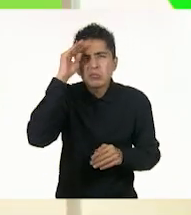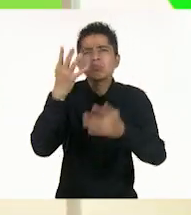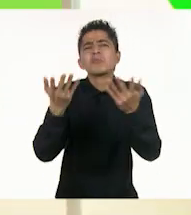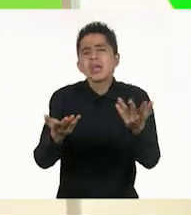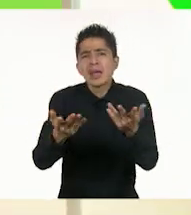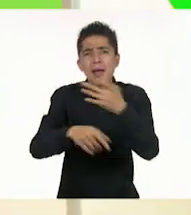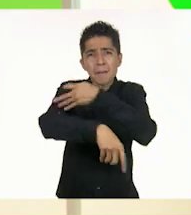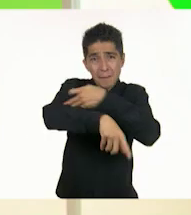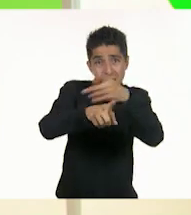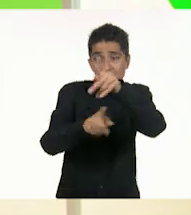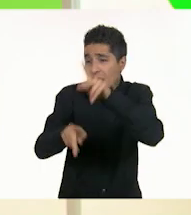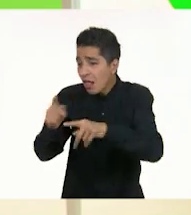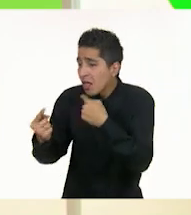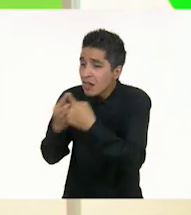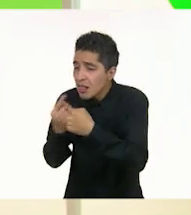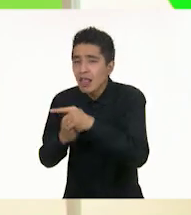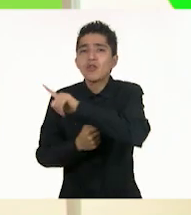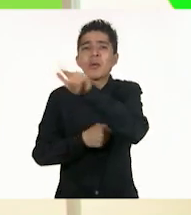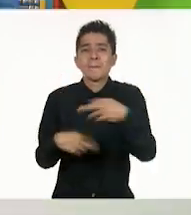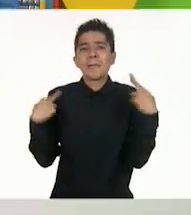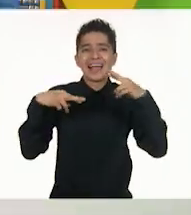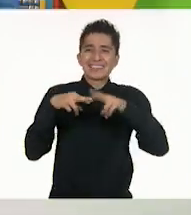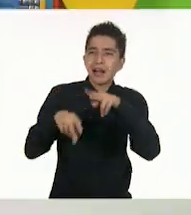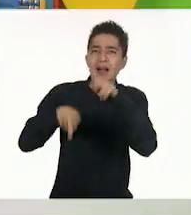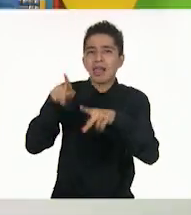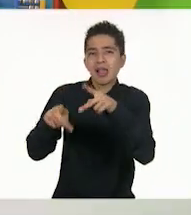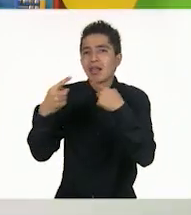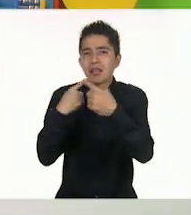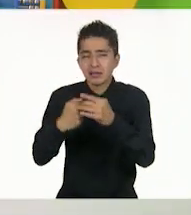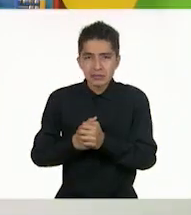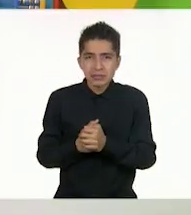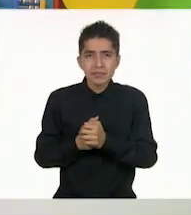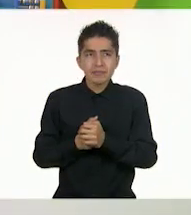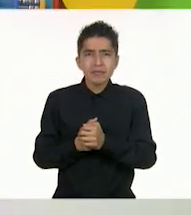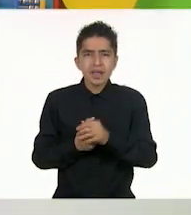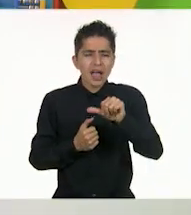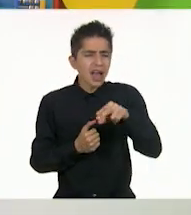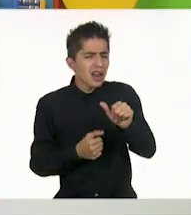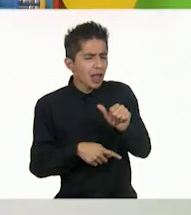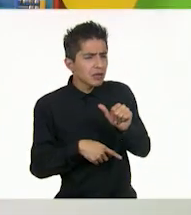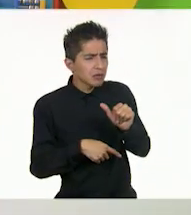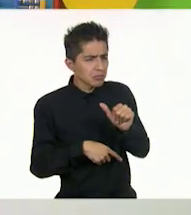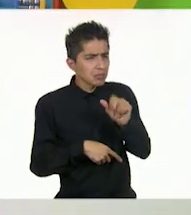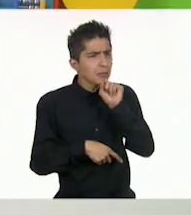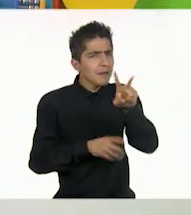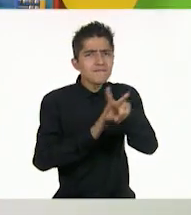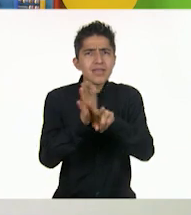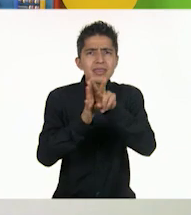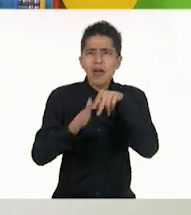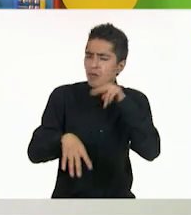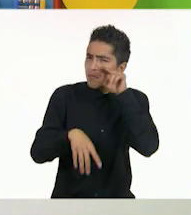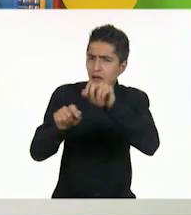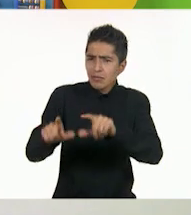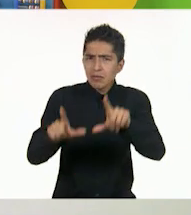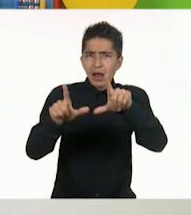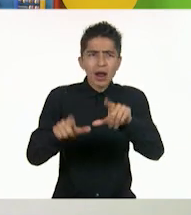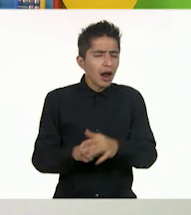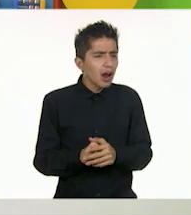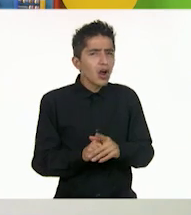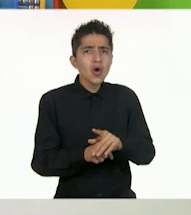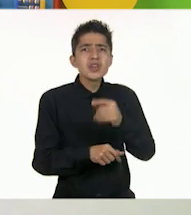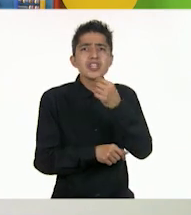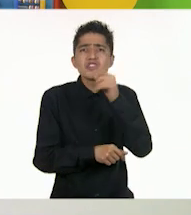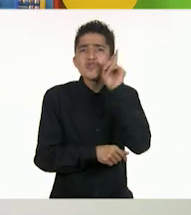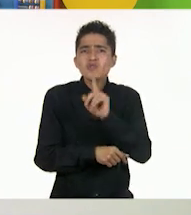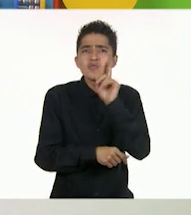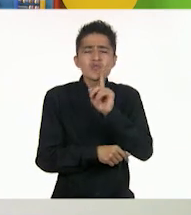con su familia y después con su maestra. Oye, Ana, también vi en el video que una niña le dijo a Gaby que